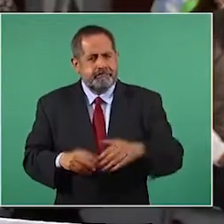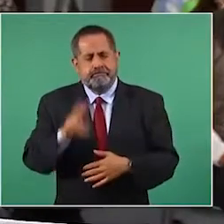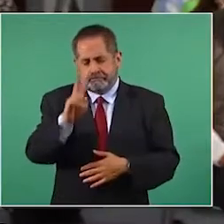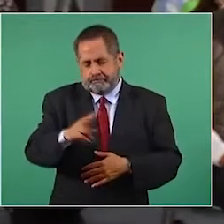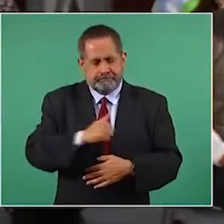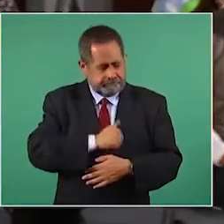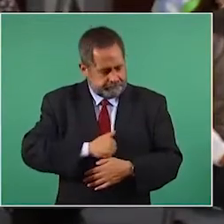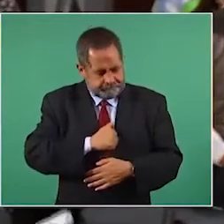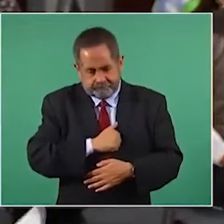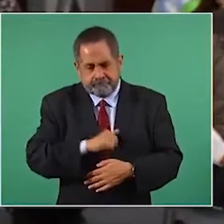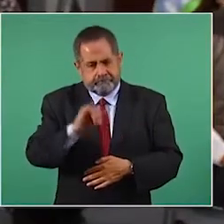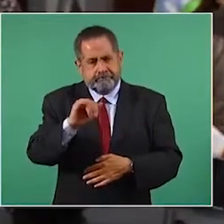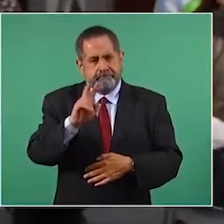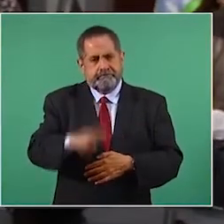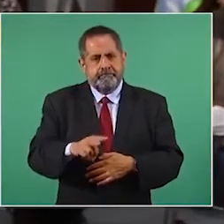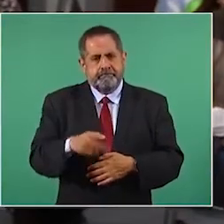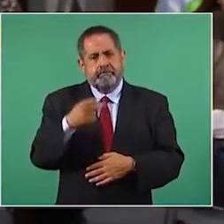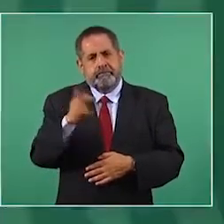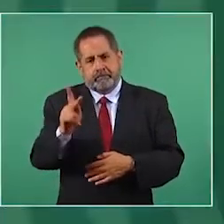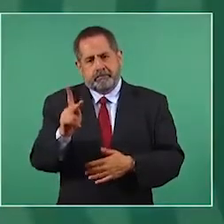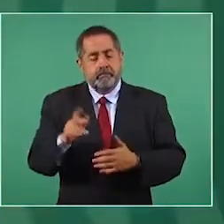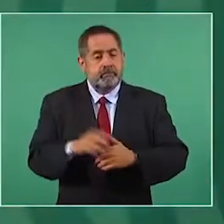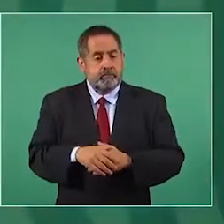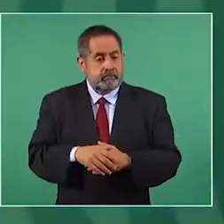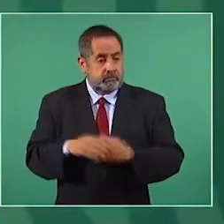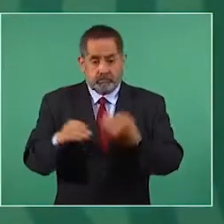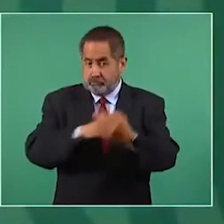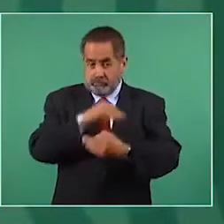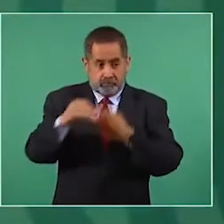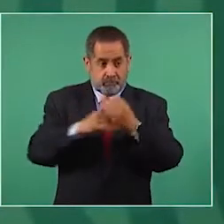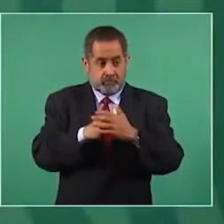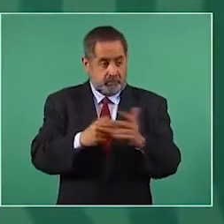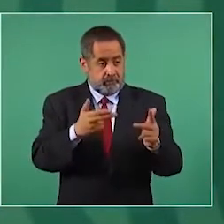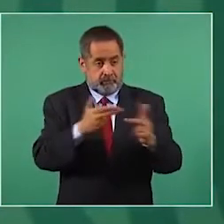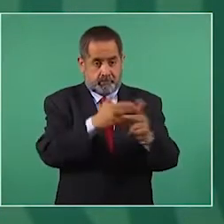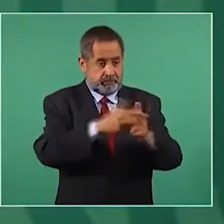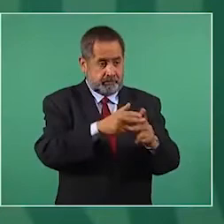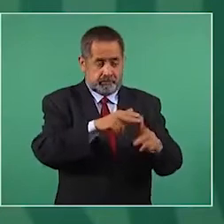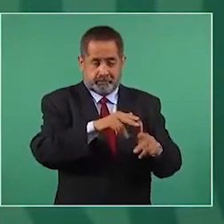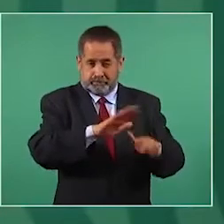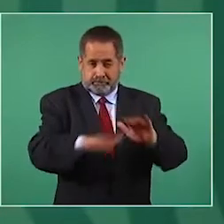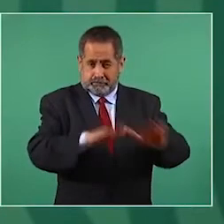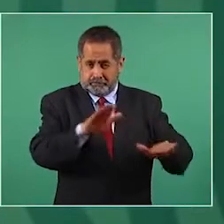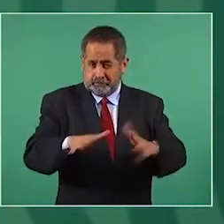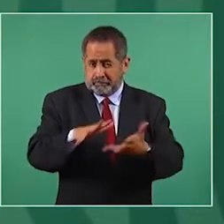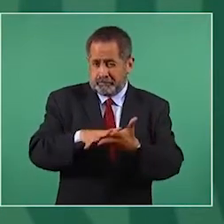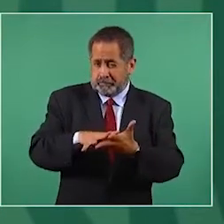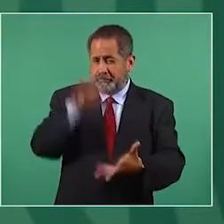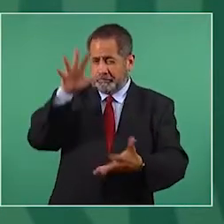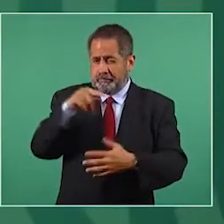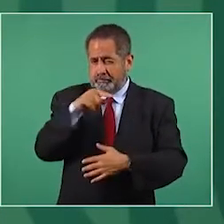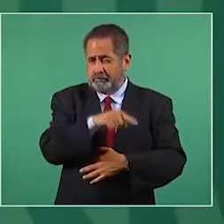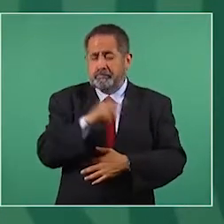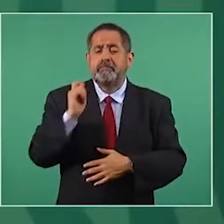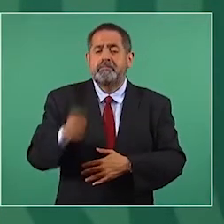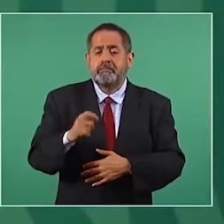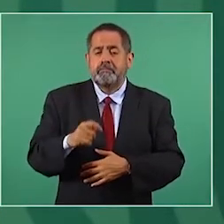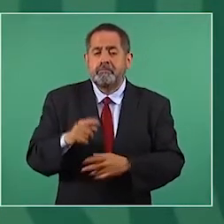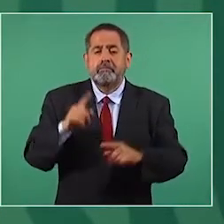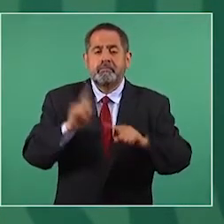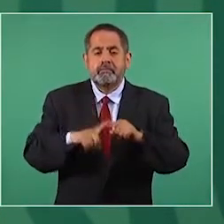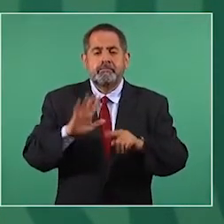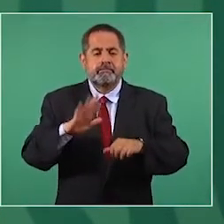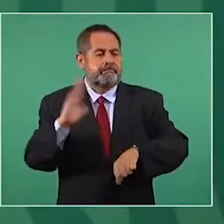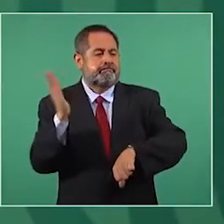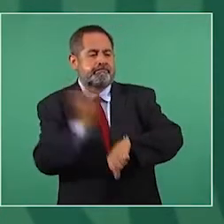tragedia. Lamentablemente, pero en todos los casos, en la mayoría de los casos, se ha